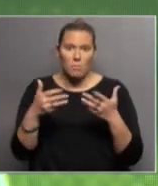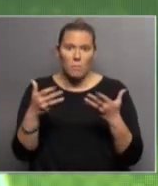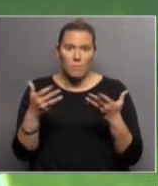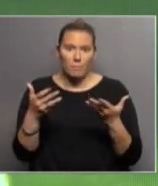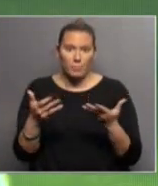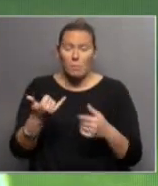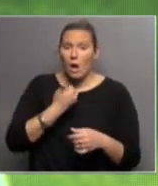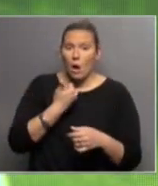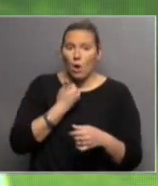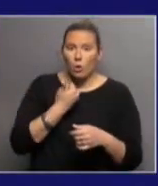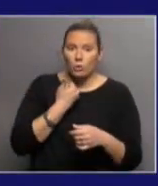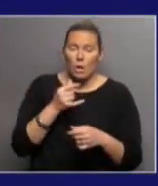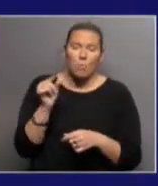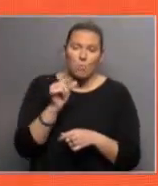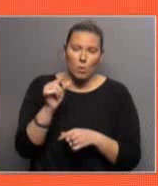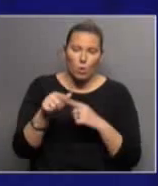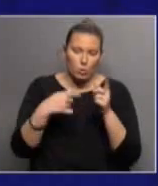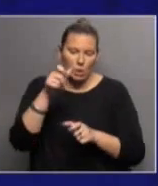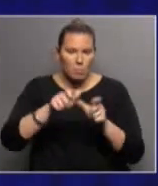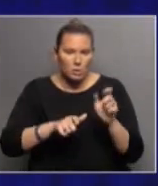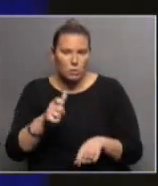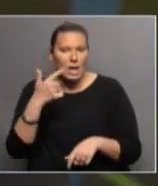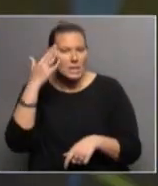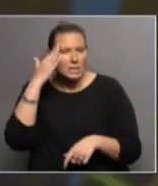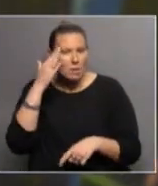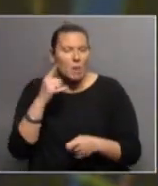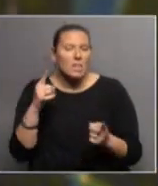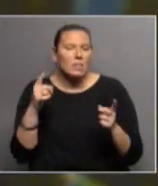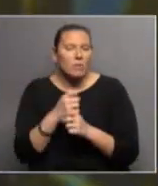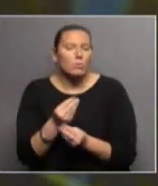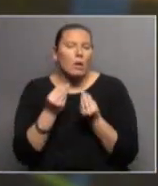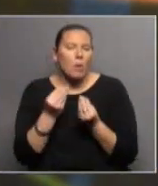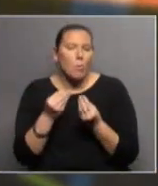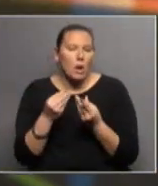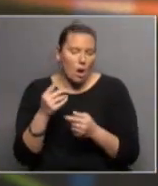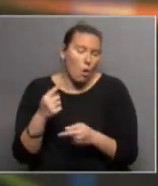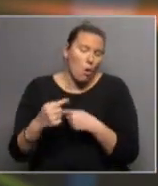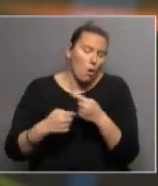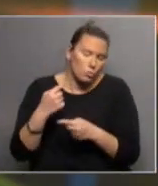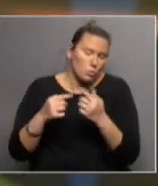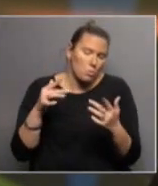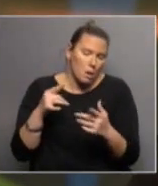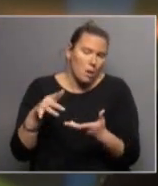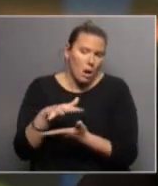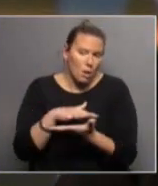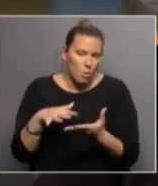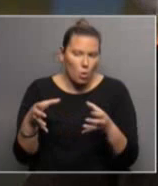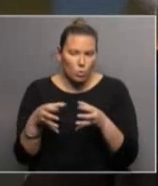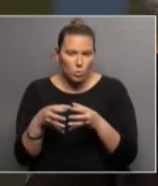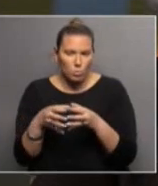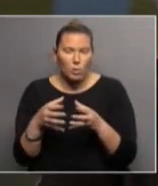contar un poco y que el resto de la población se entere cuáles son las dificultades a las que se siguen enfrentando y bueno, en qué